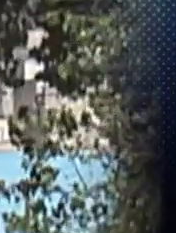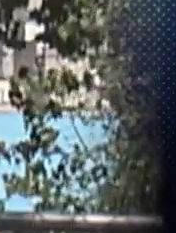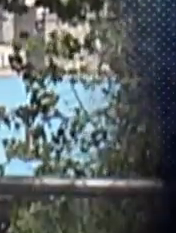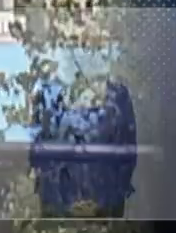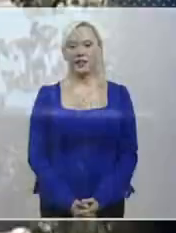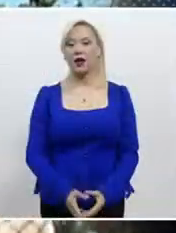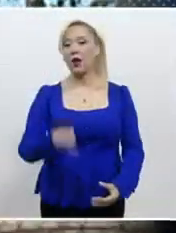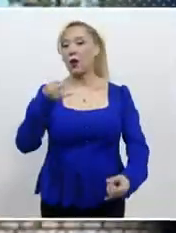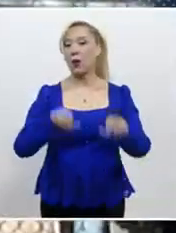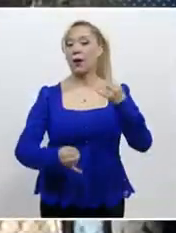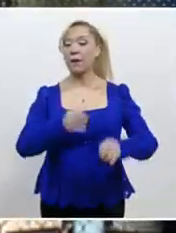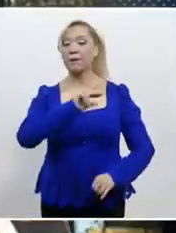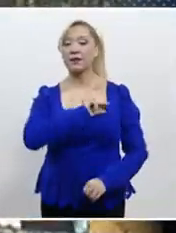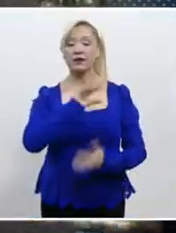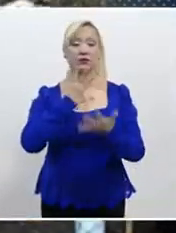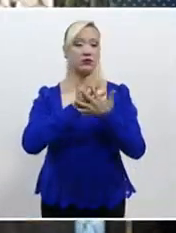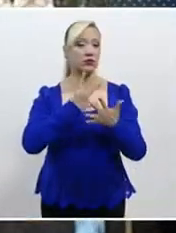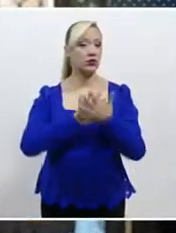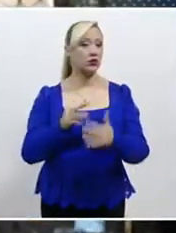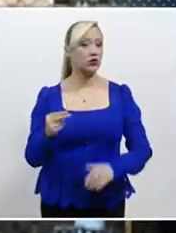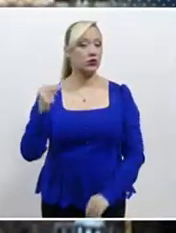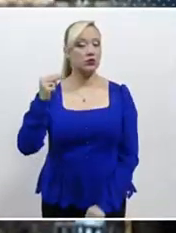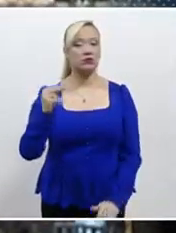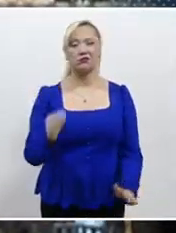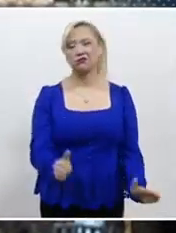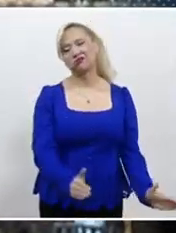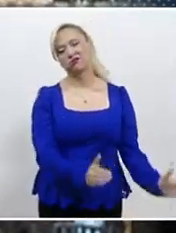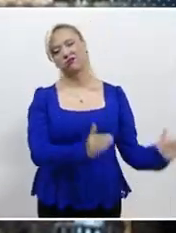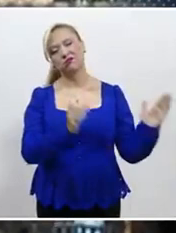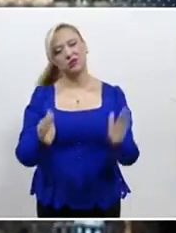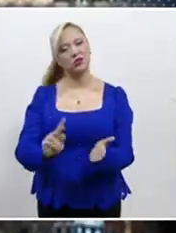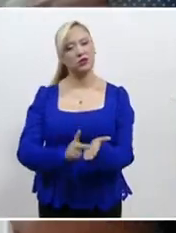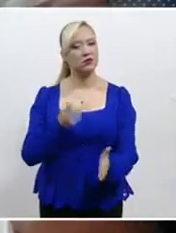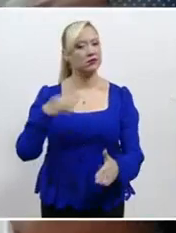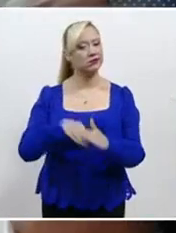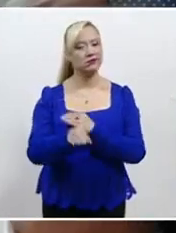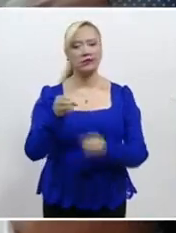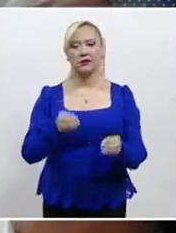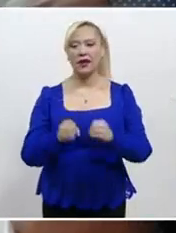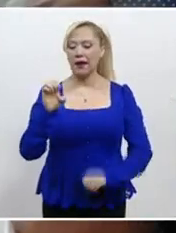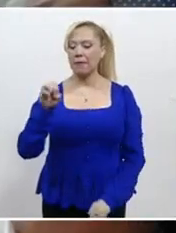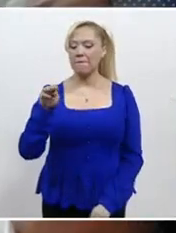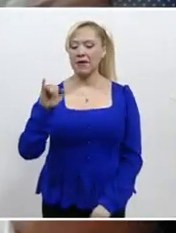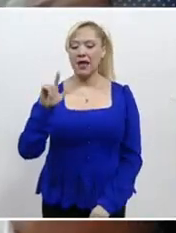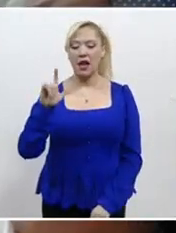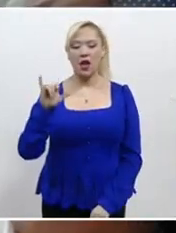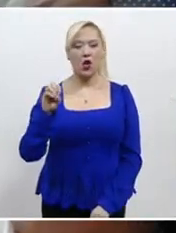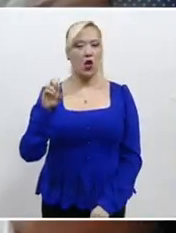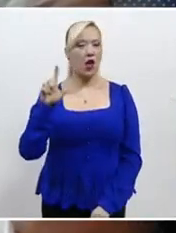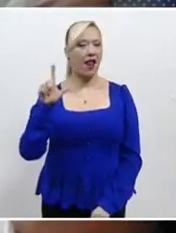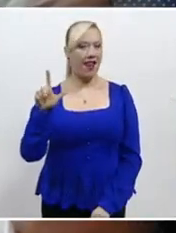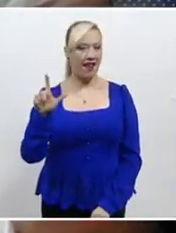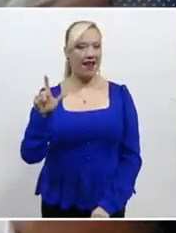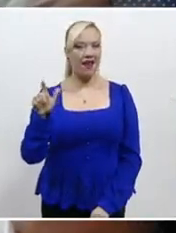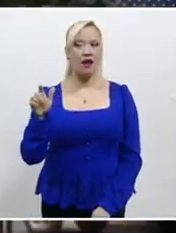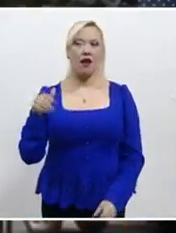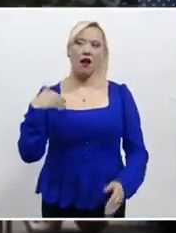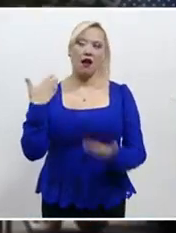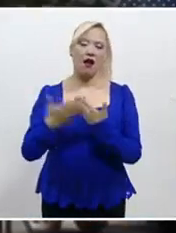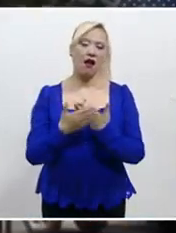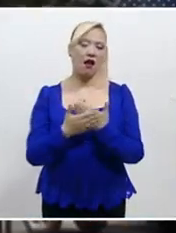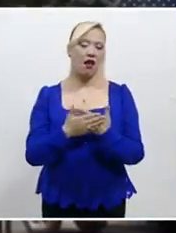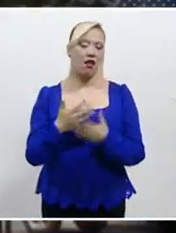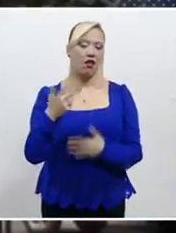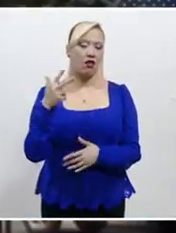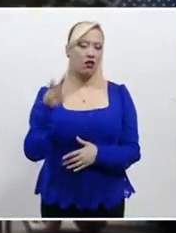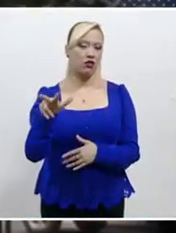Un juez de control del reclusorio norte reprogramó la audiencia intermedia de Emilio L. para el próximo 18 de julio, pues las partes se encuentran a